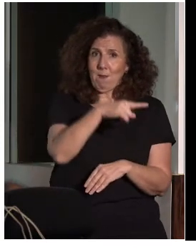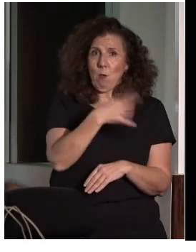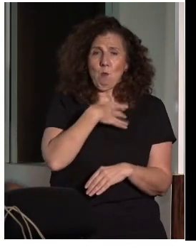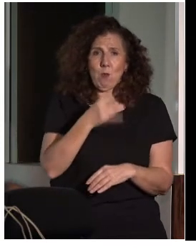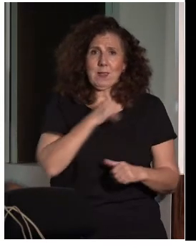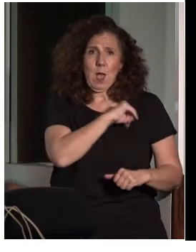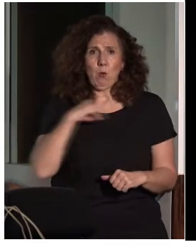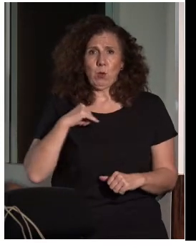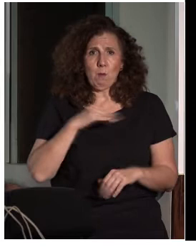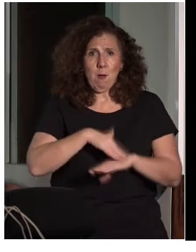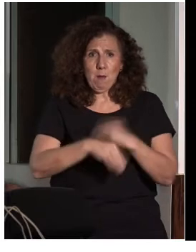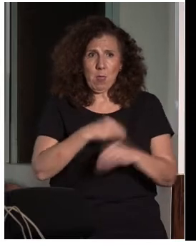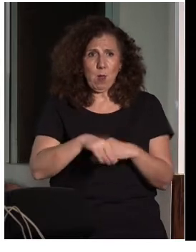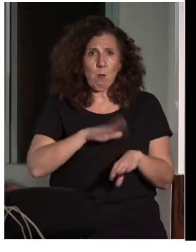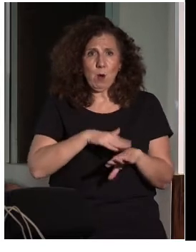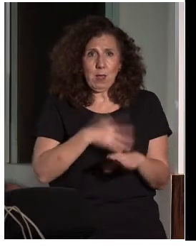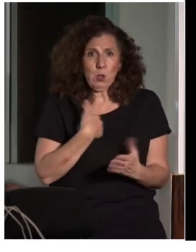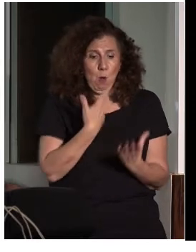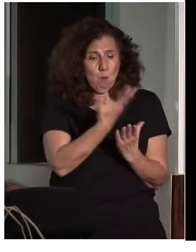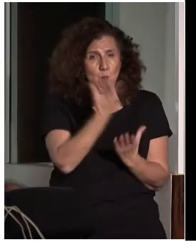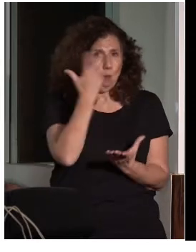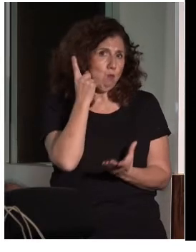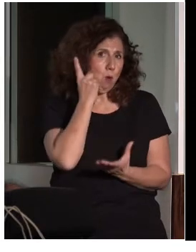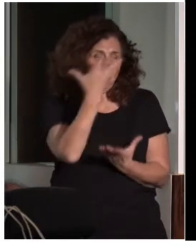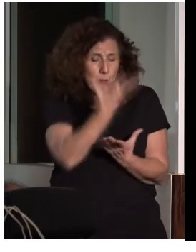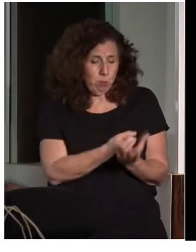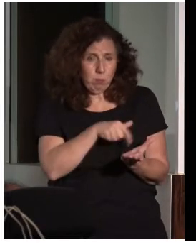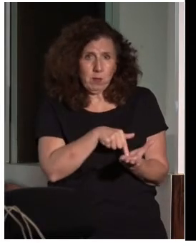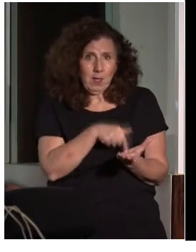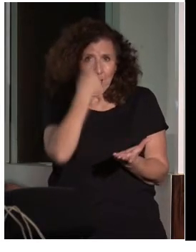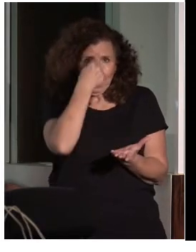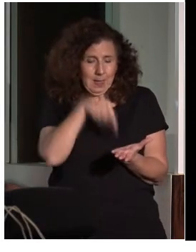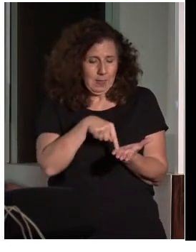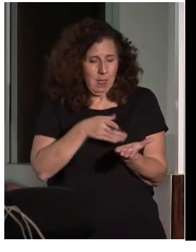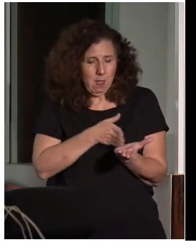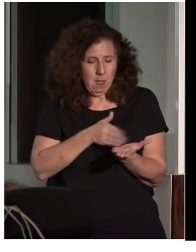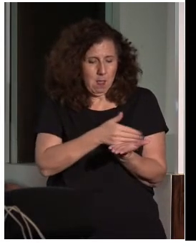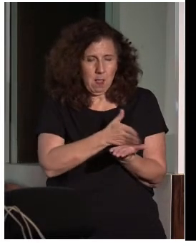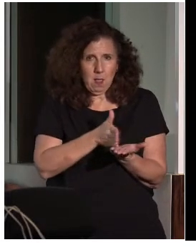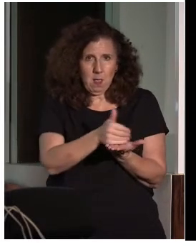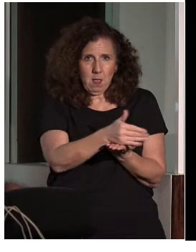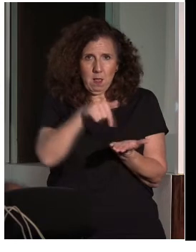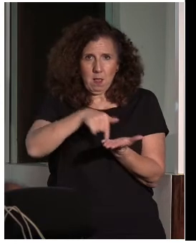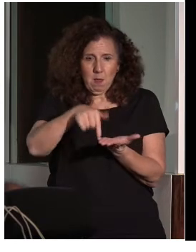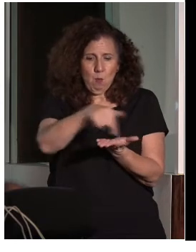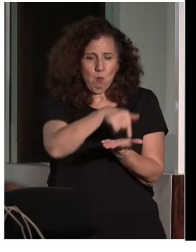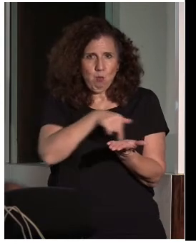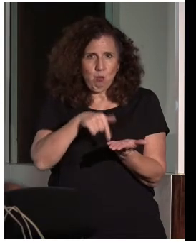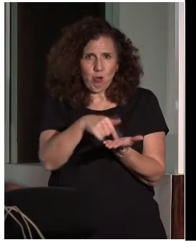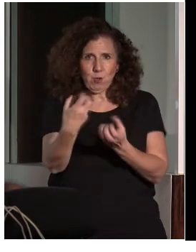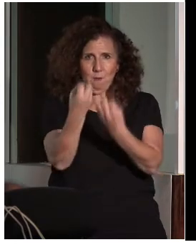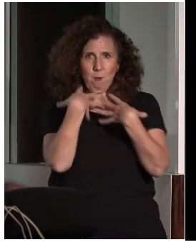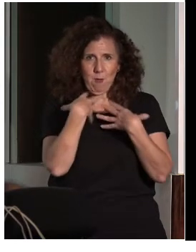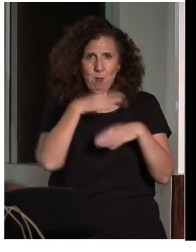porque en mi dispositivo móvil se me descargarían todas esas balizas y me indicaría la que tengo más cerca o la que está muy lejos.